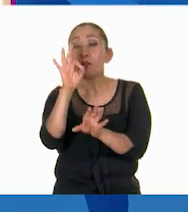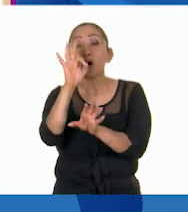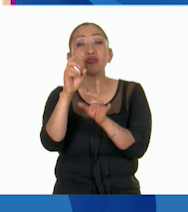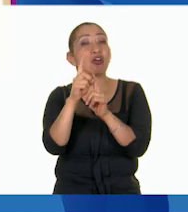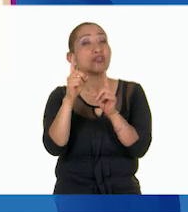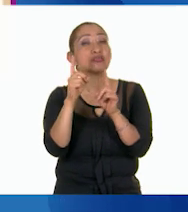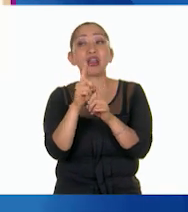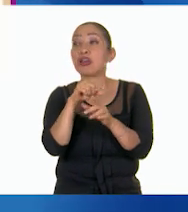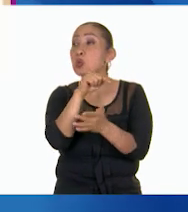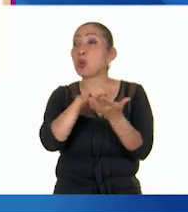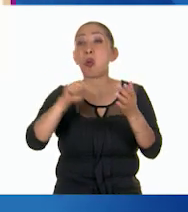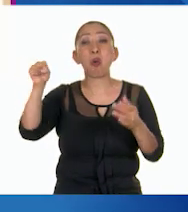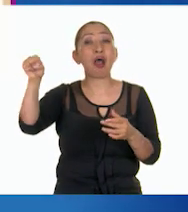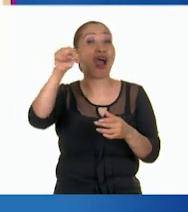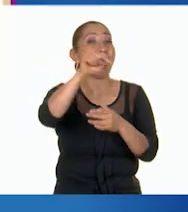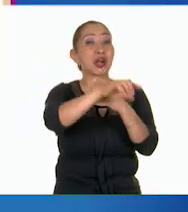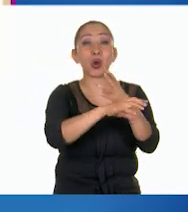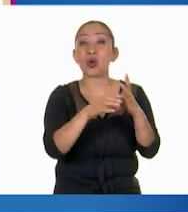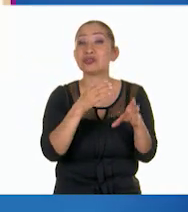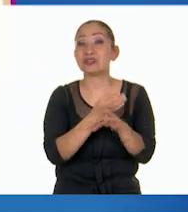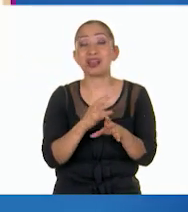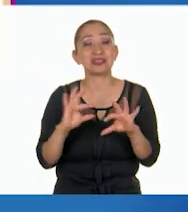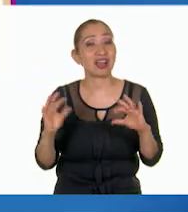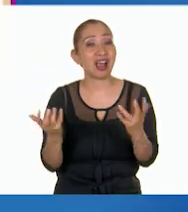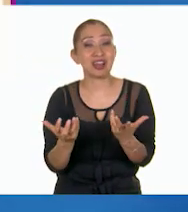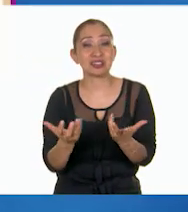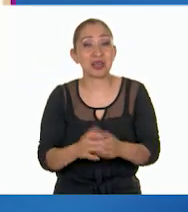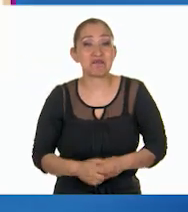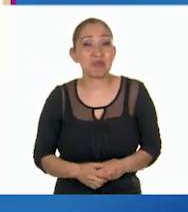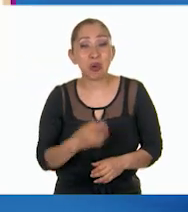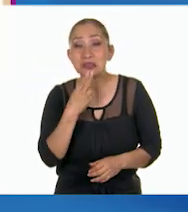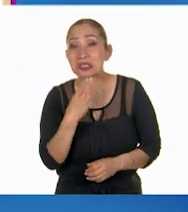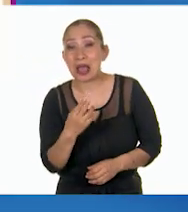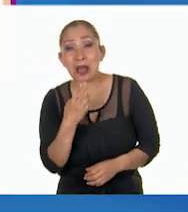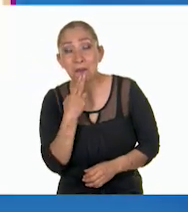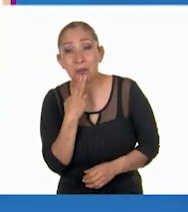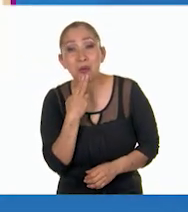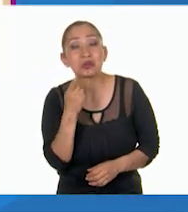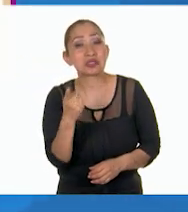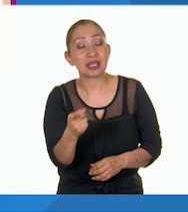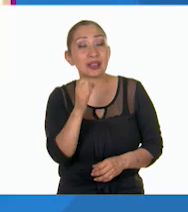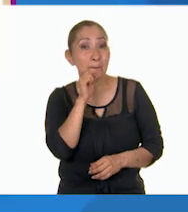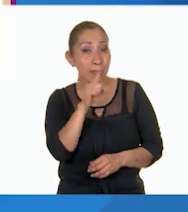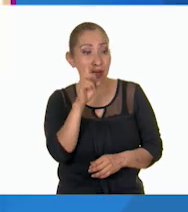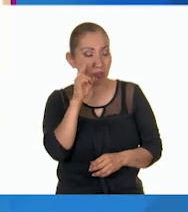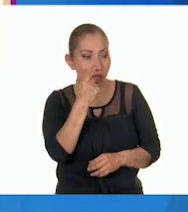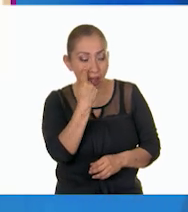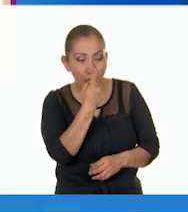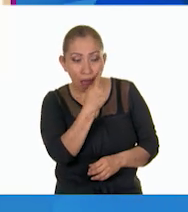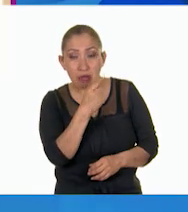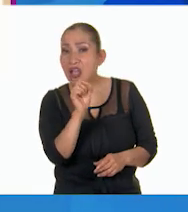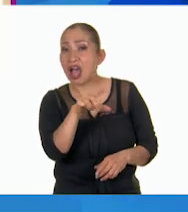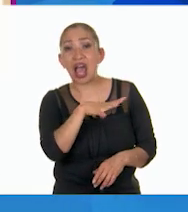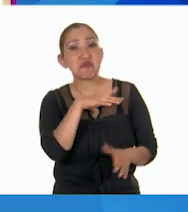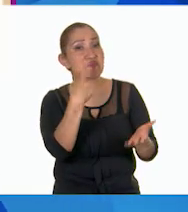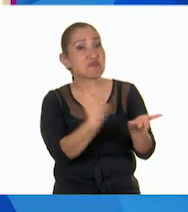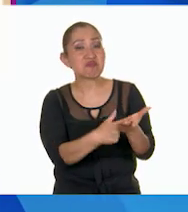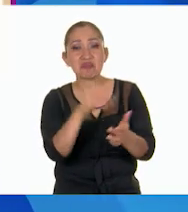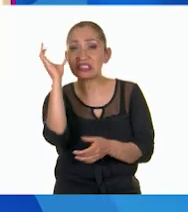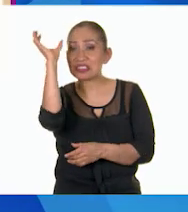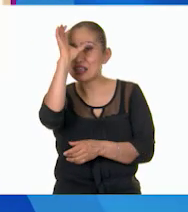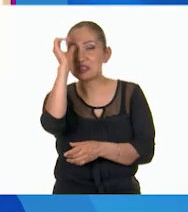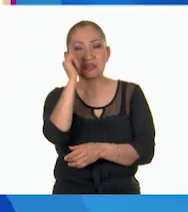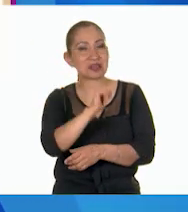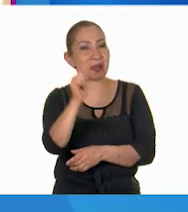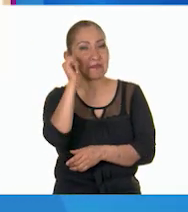en cada una de las cosas que nosotros realicemos, que usemos, que incluso que veamos, va a haber ahí